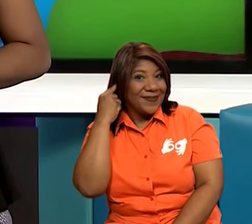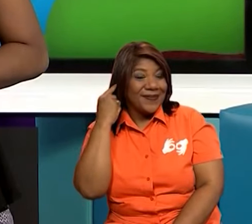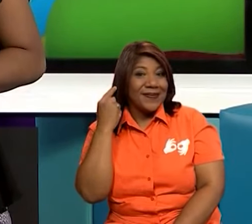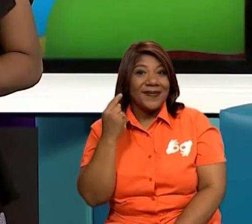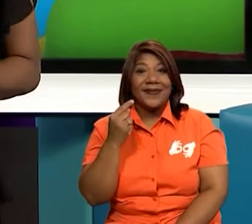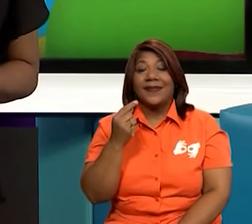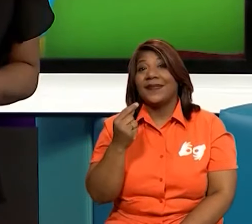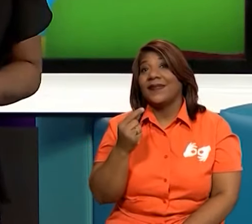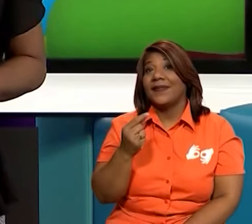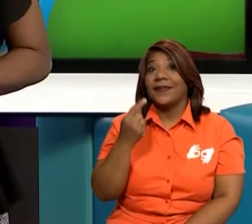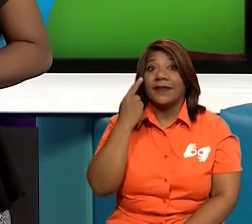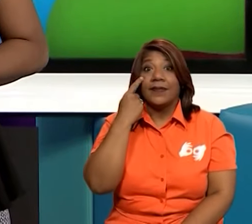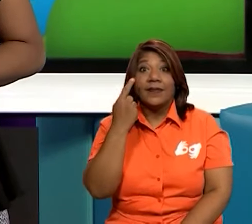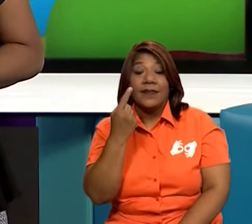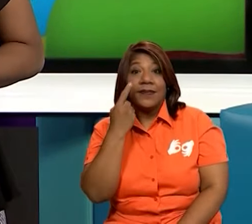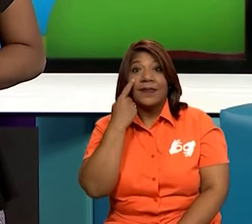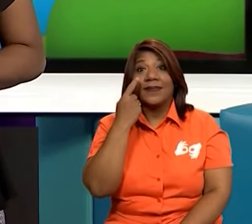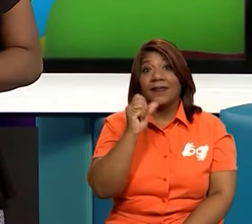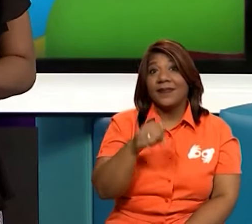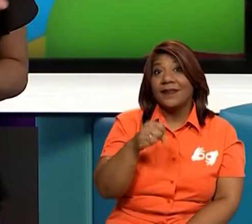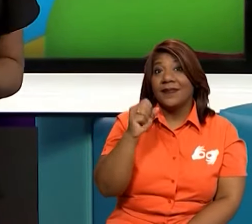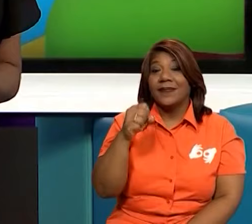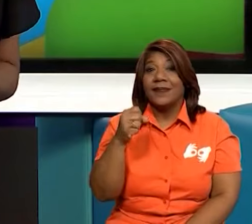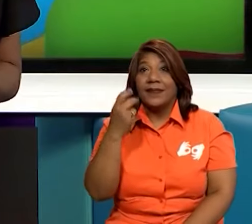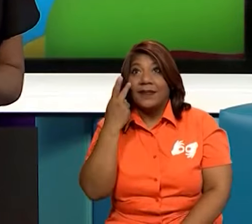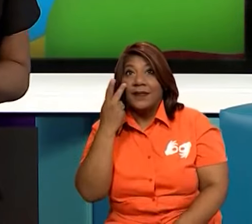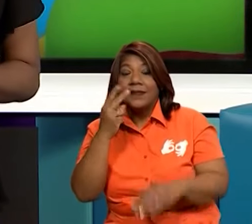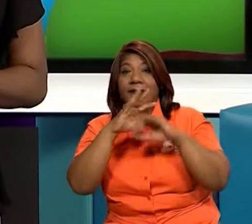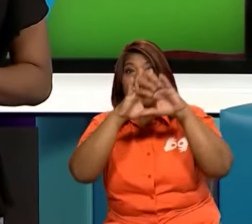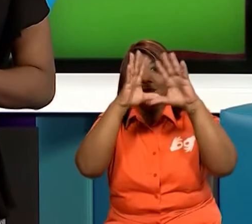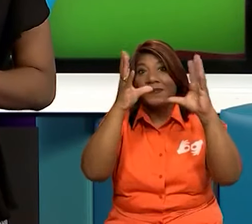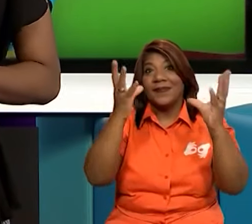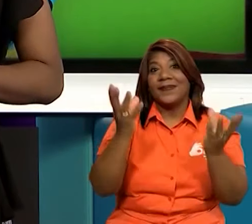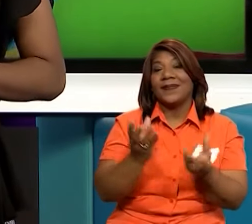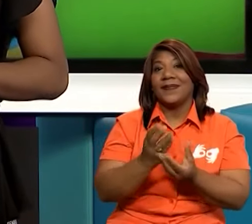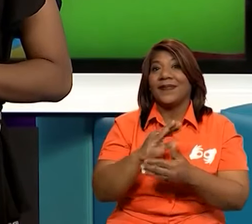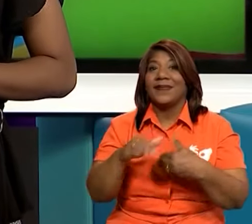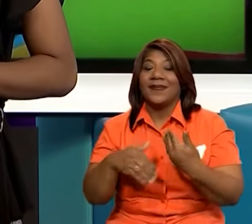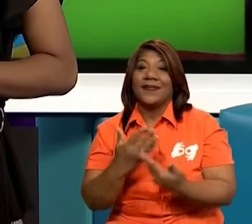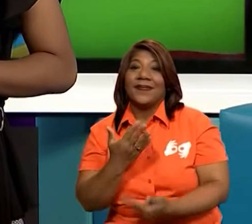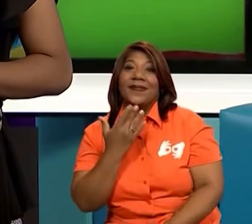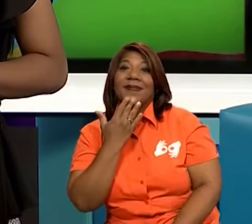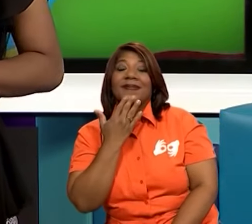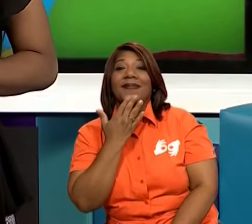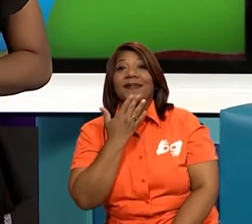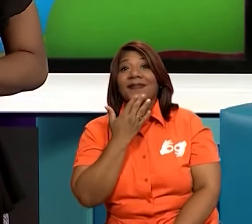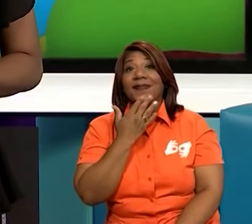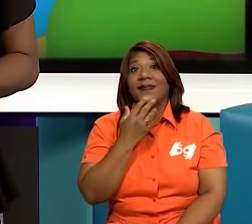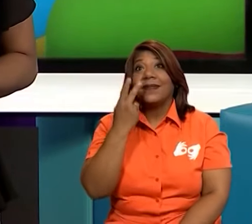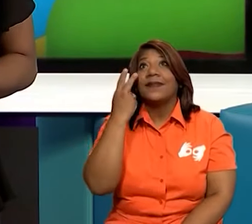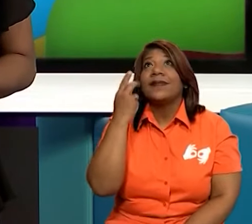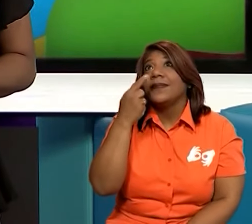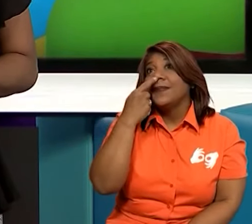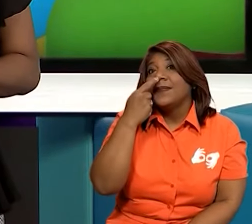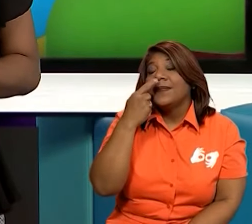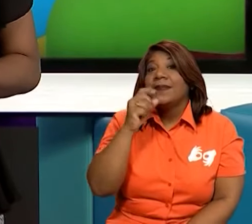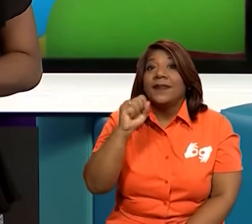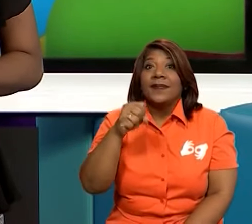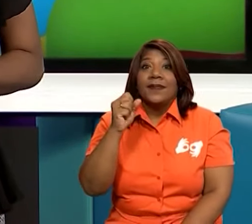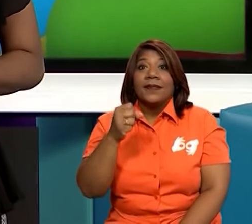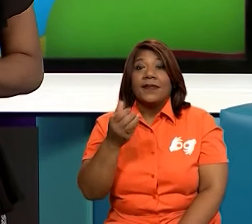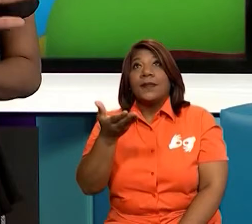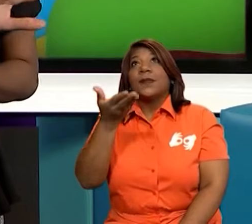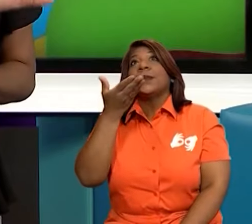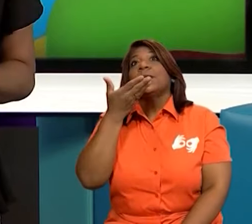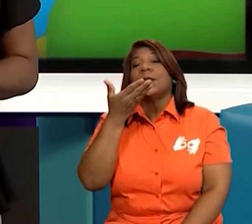Con la vista puedo ver del mundo los colores, los colores. Con la nariz puedo